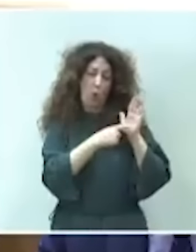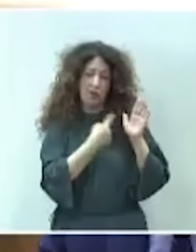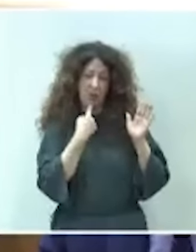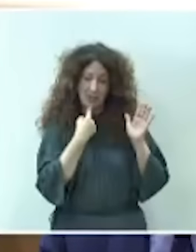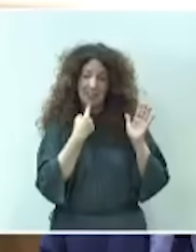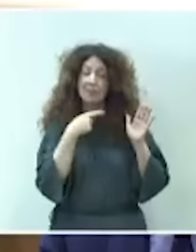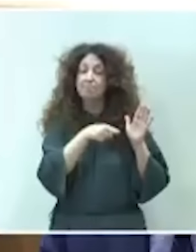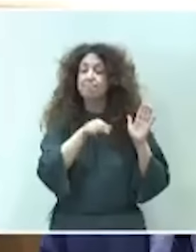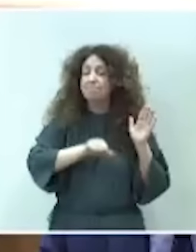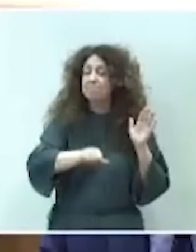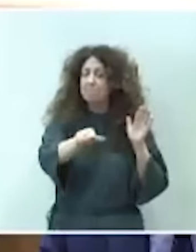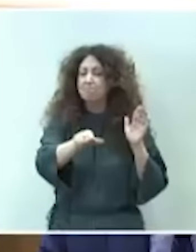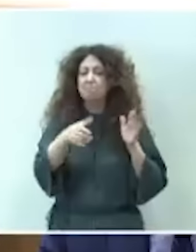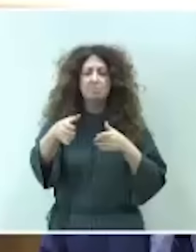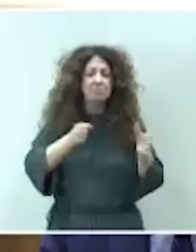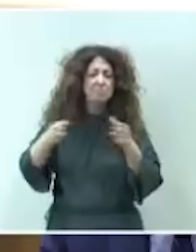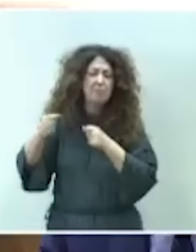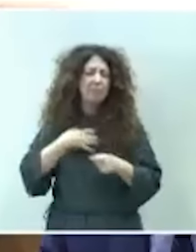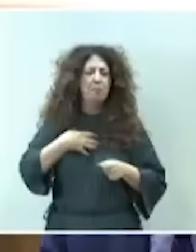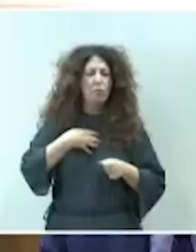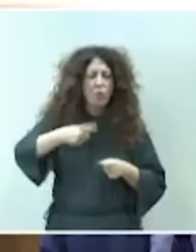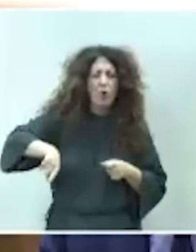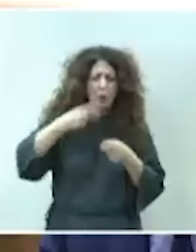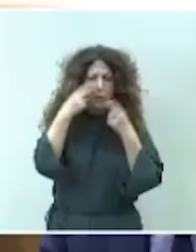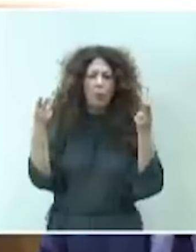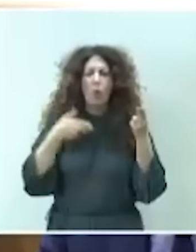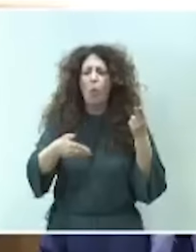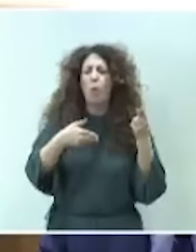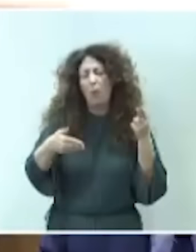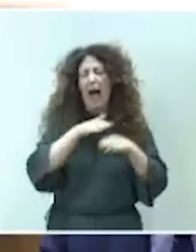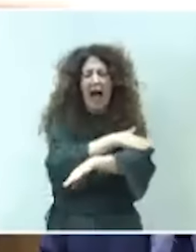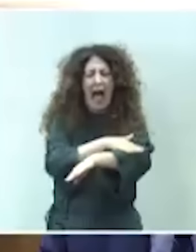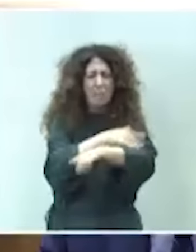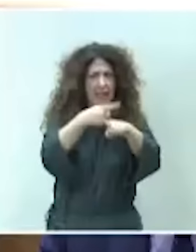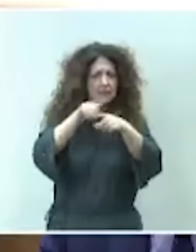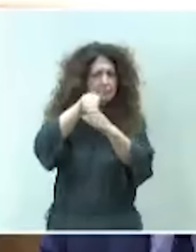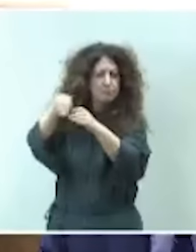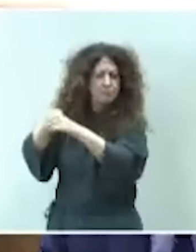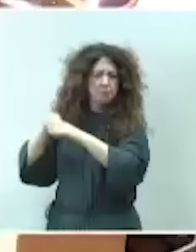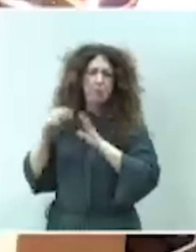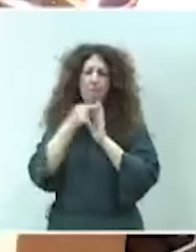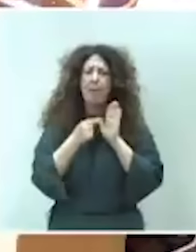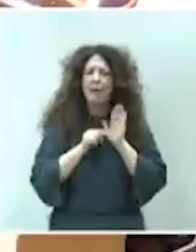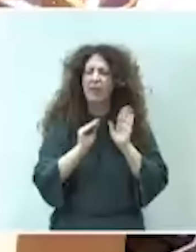en marcha para la incorporación de los nuevos empleados públicos a las distintas Administraciones públicas? Muchas gracias.